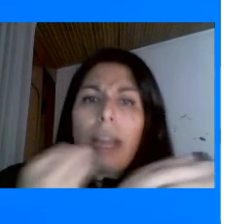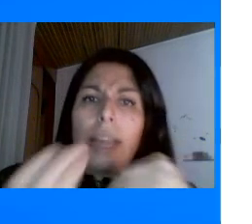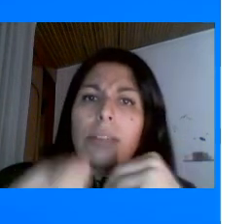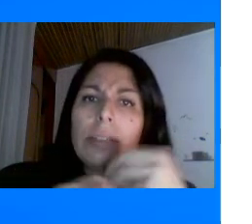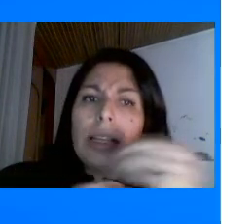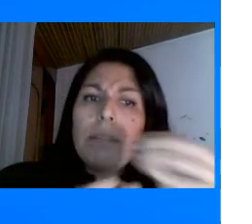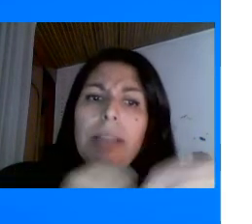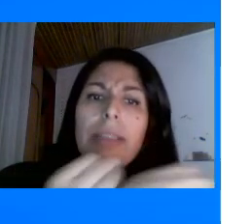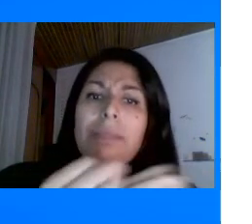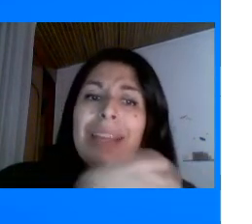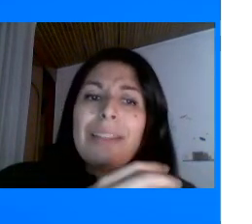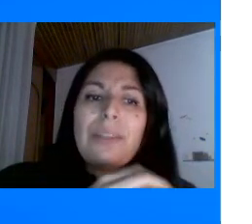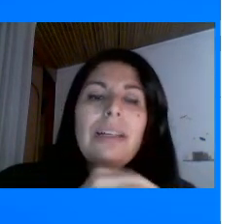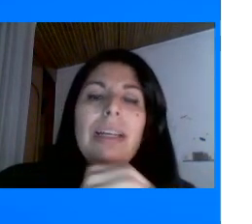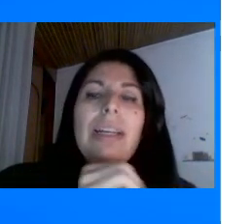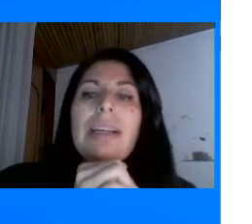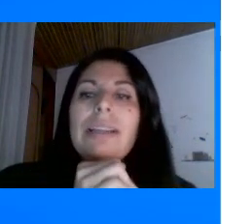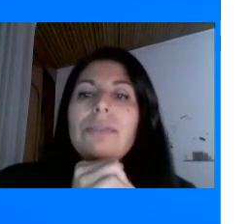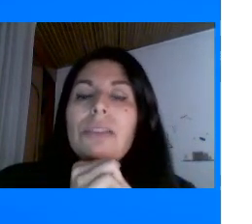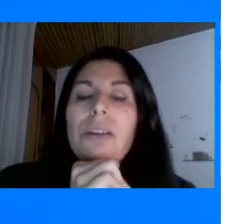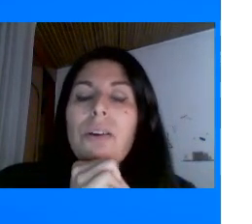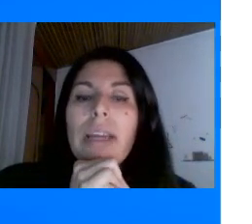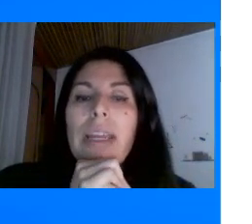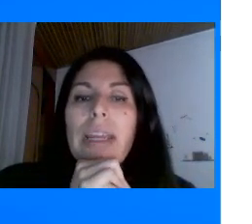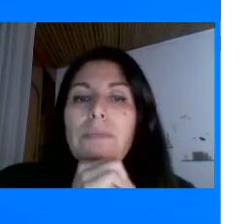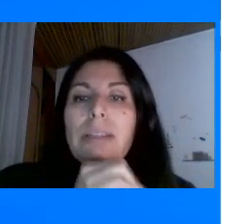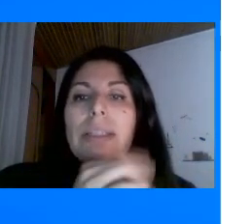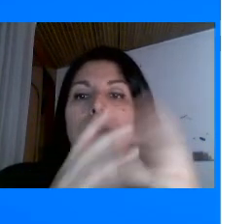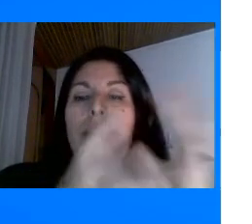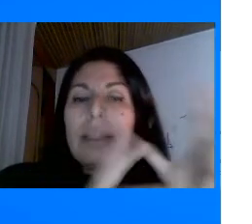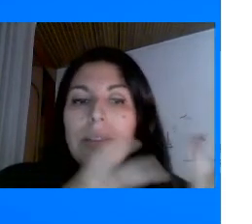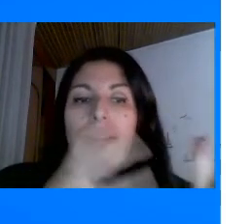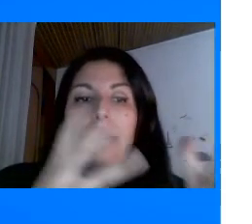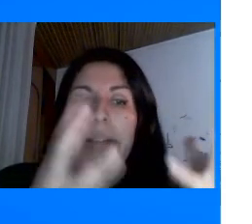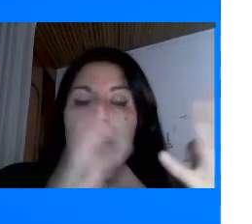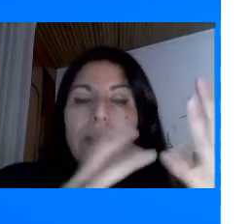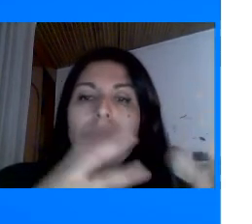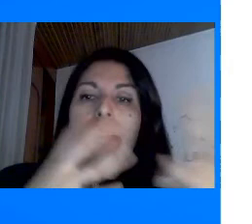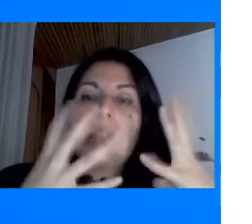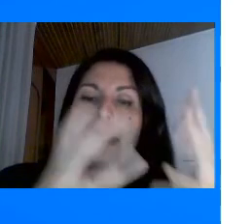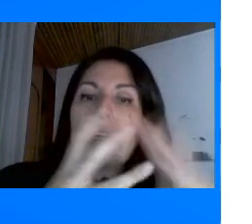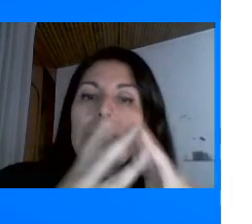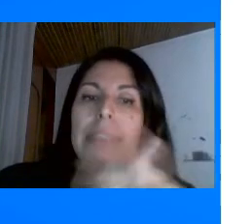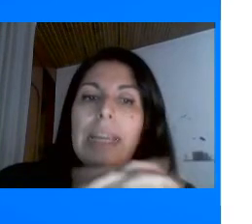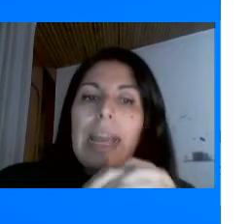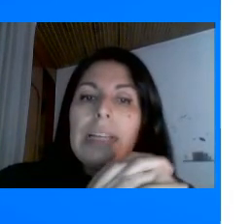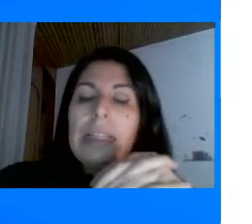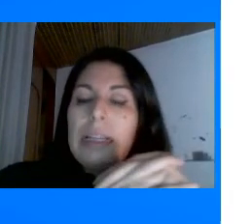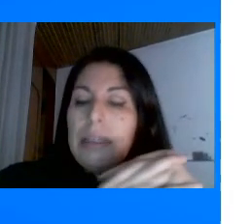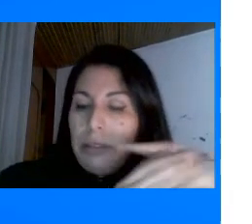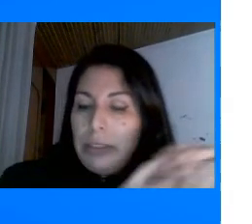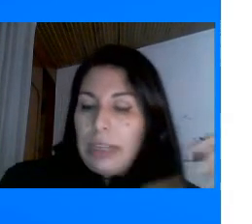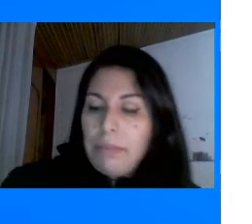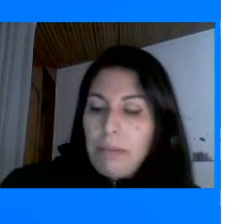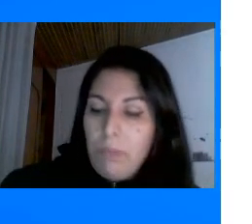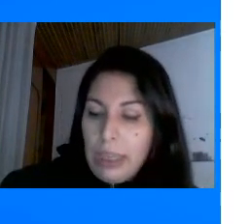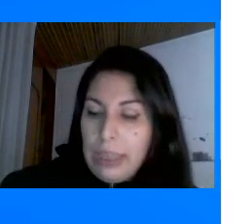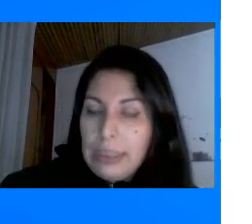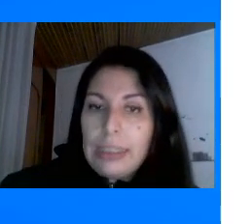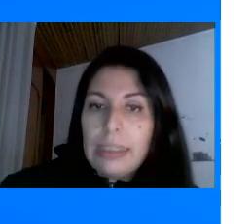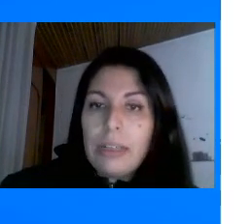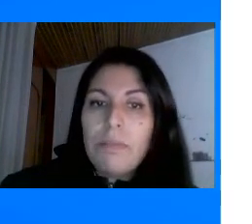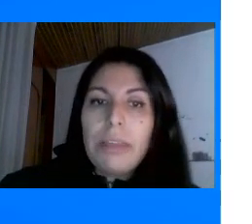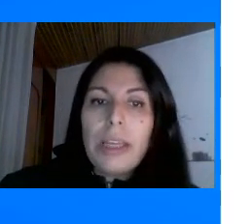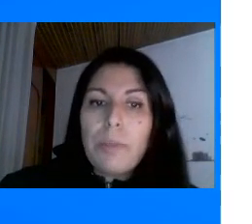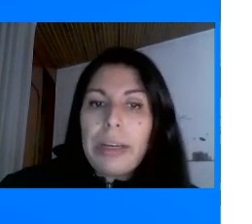dificultades Con el emprendimiento Resultó Pues ayudando Y colaborando En su iglesia cristiana Pero ya les vamos A